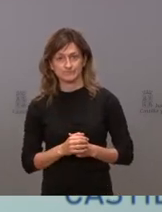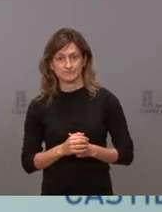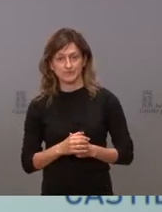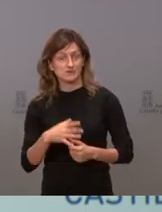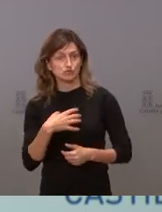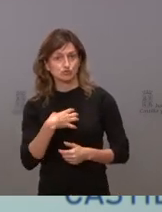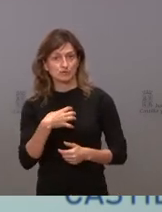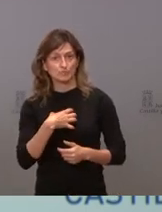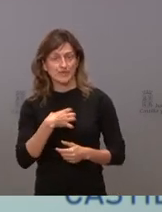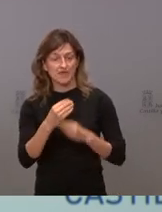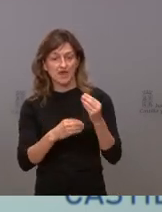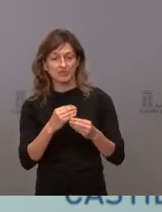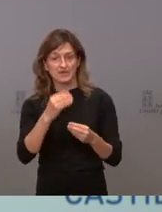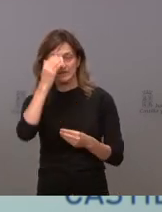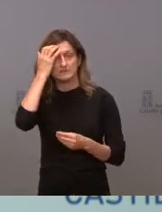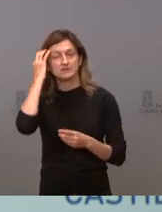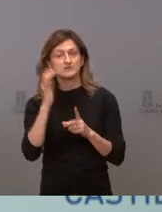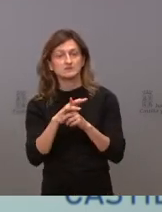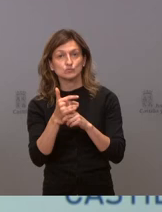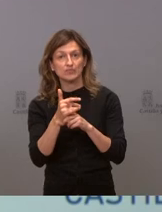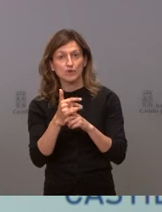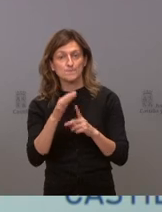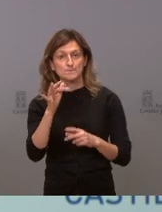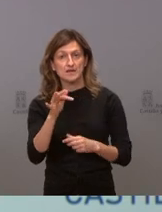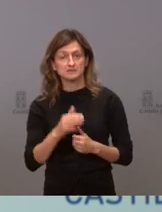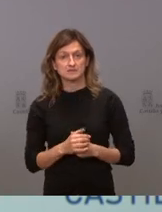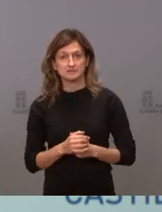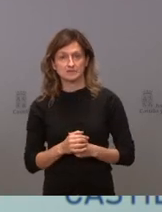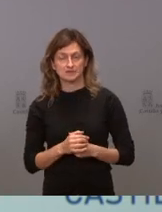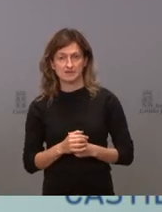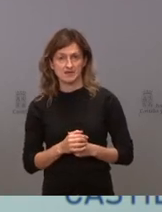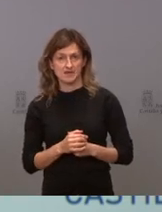se puede hacer en estas circunstancias es además alentar